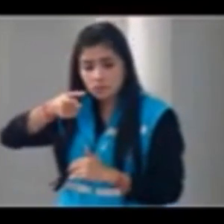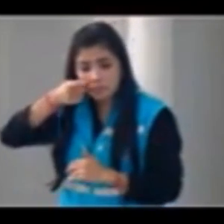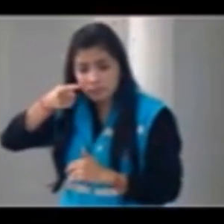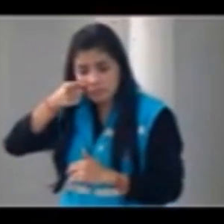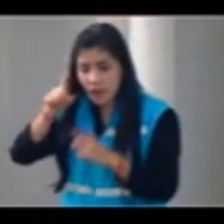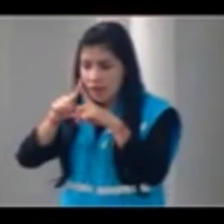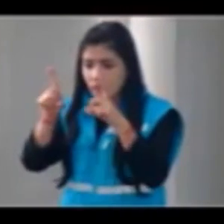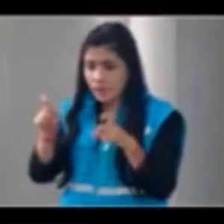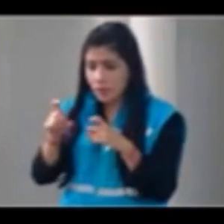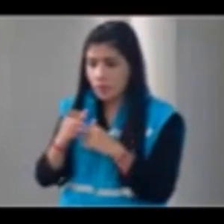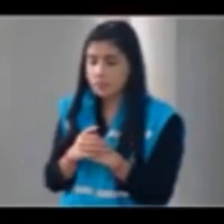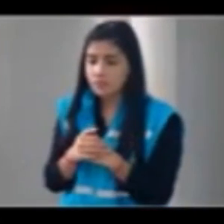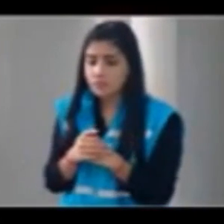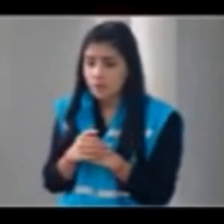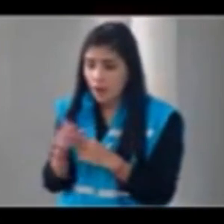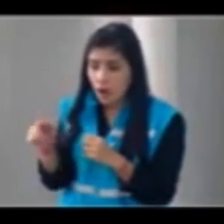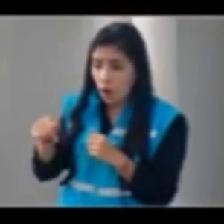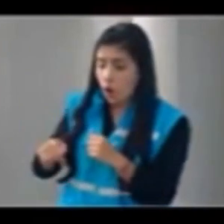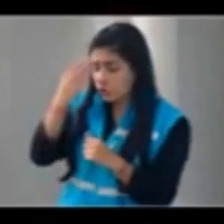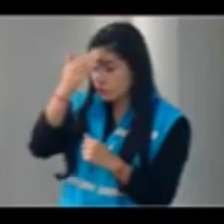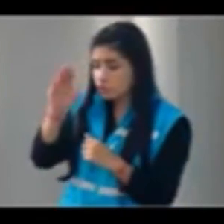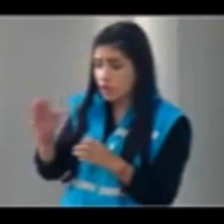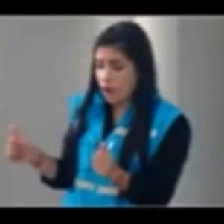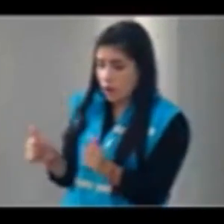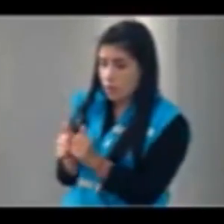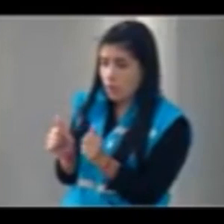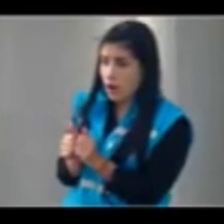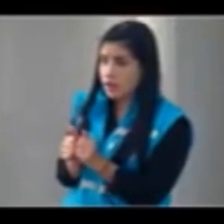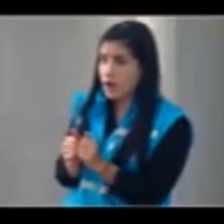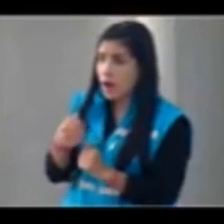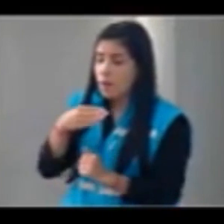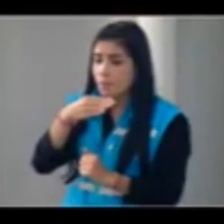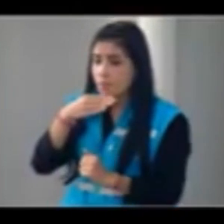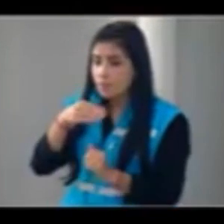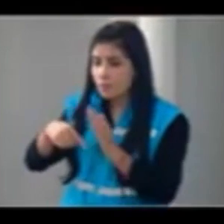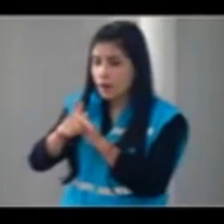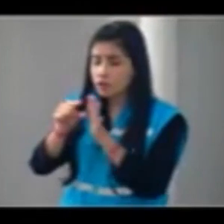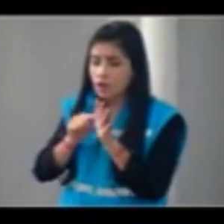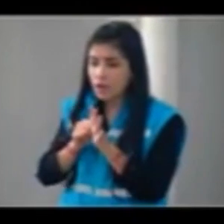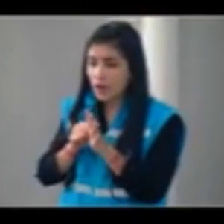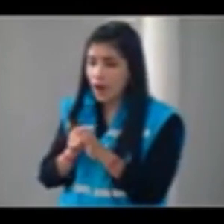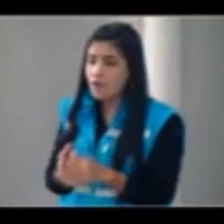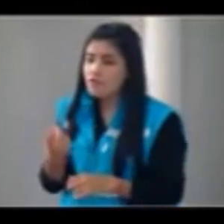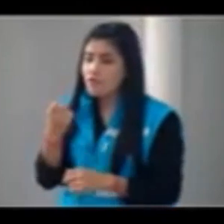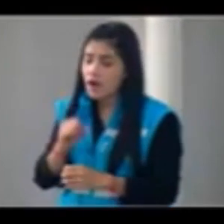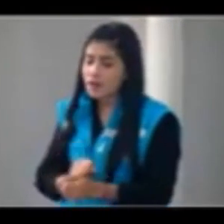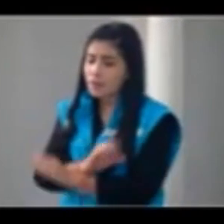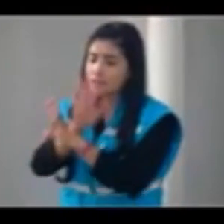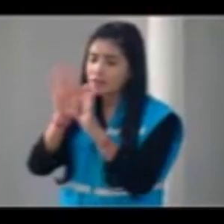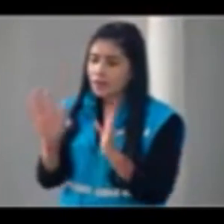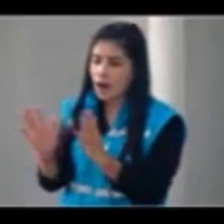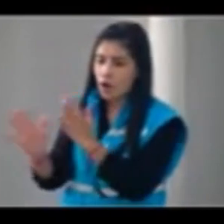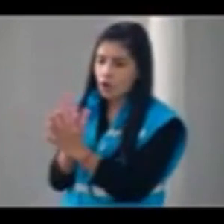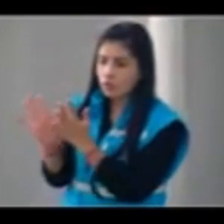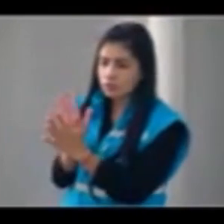tema? No sé si en esta sesión nos está acompañando alguien de la personería, pero sería importante que nos dieran una claridad sobre lo que se halló en